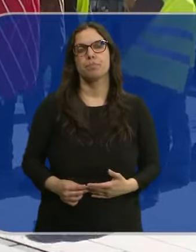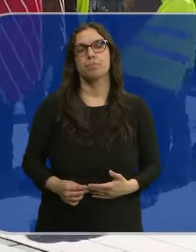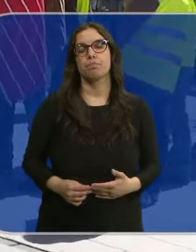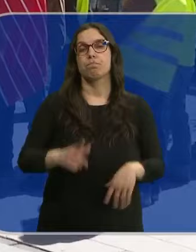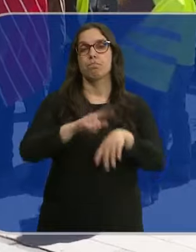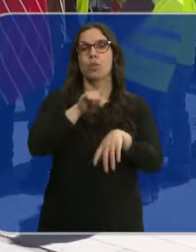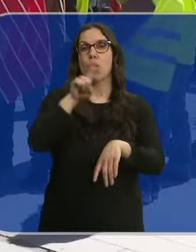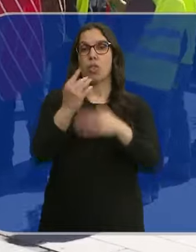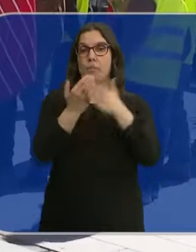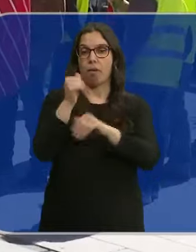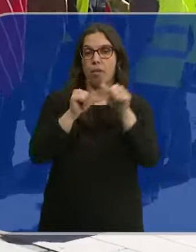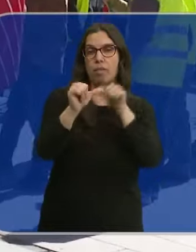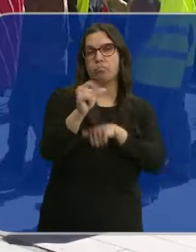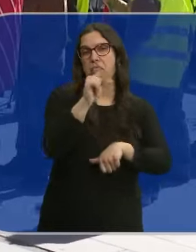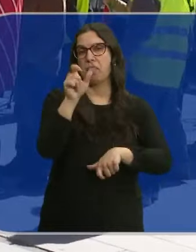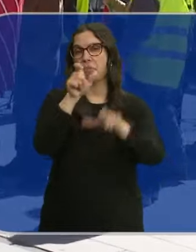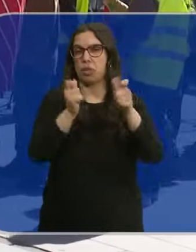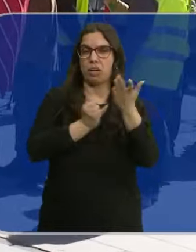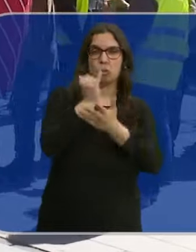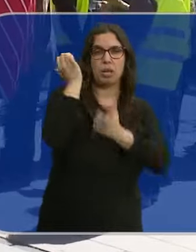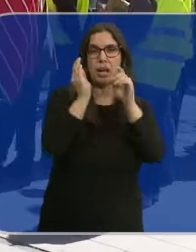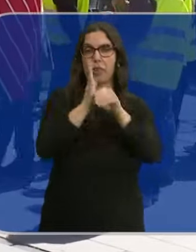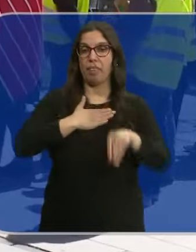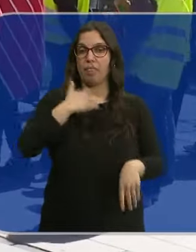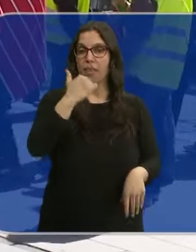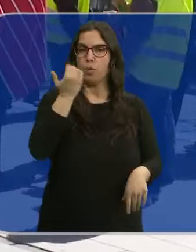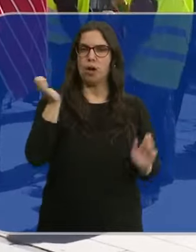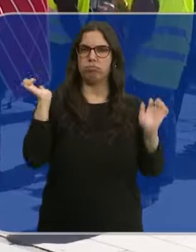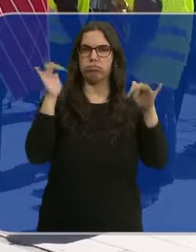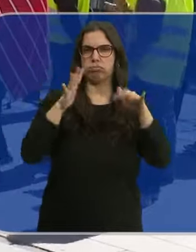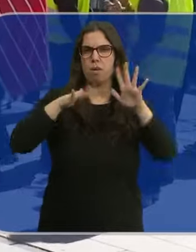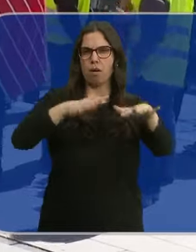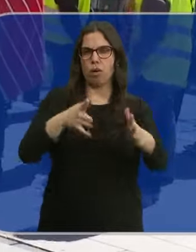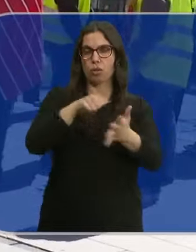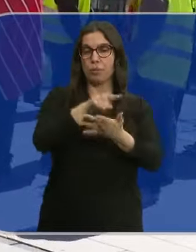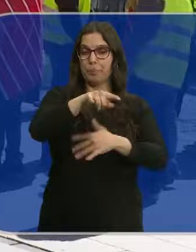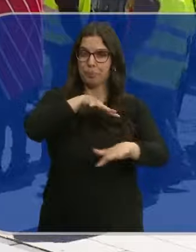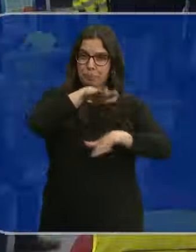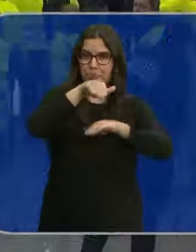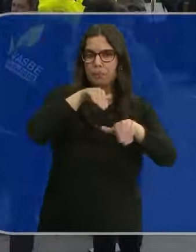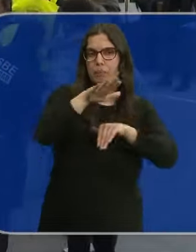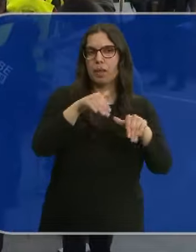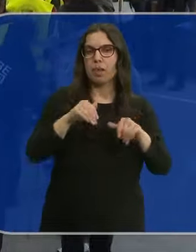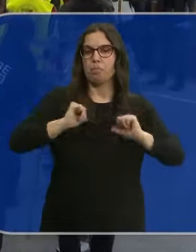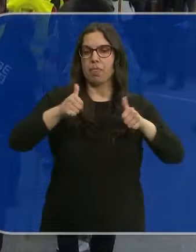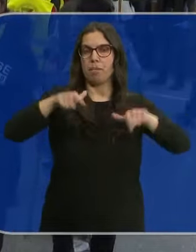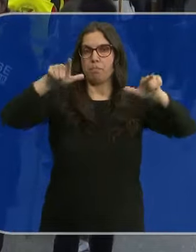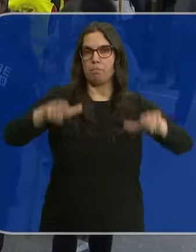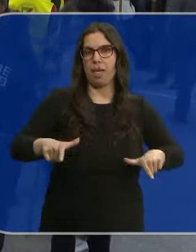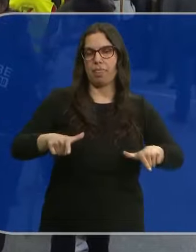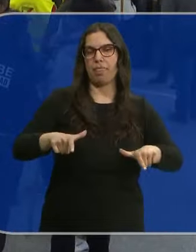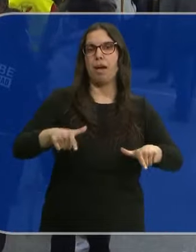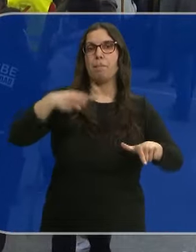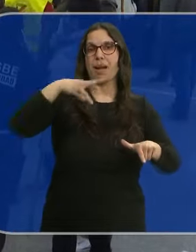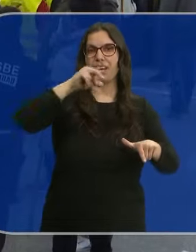Desde las 11 de la mañana, un centenar de agricultores y ganaderos zamoranos han vuelto a manifestarse. Unas movilizaciones que han comenzado en esta plaza de la